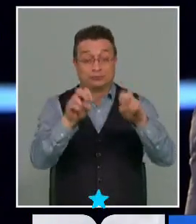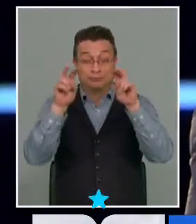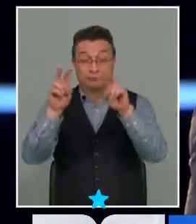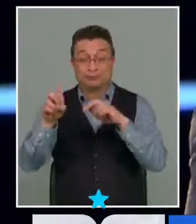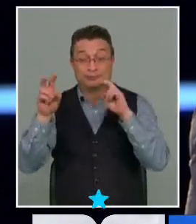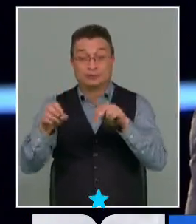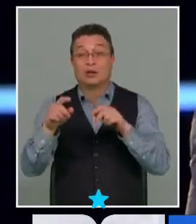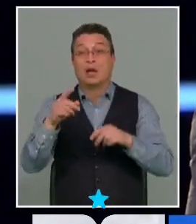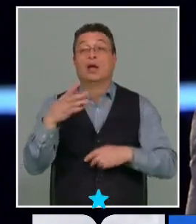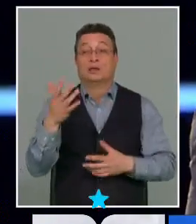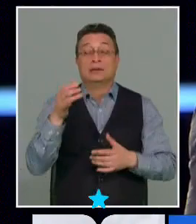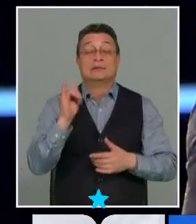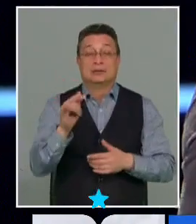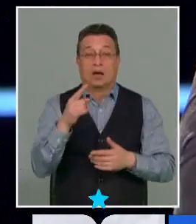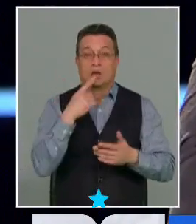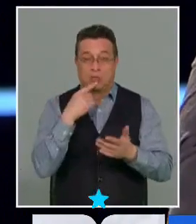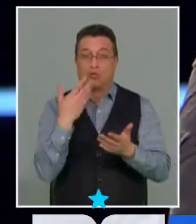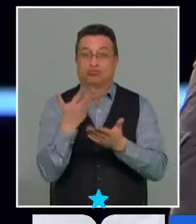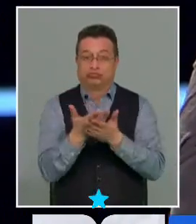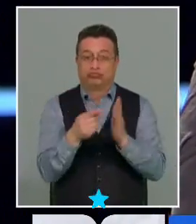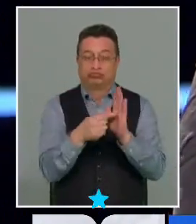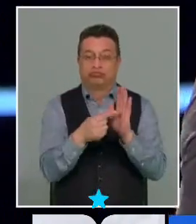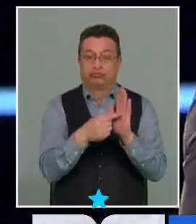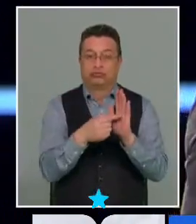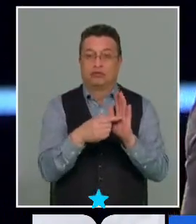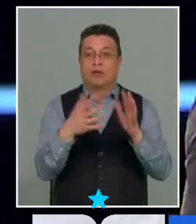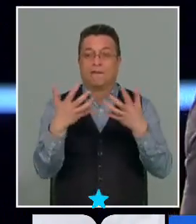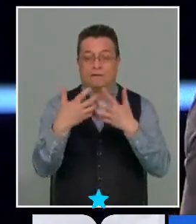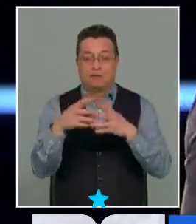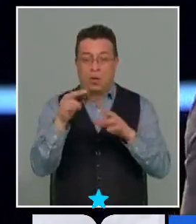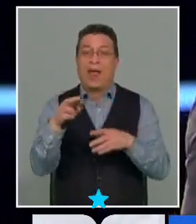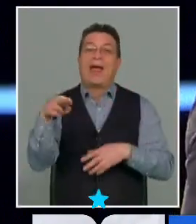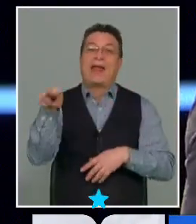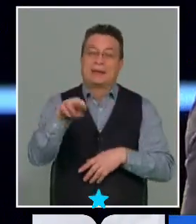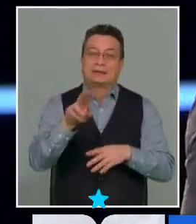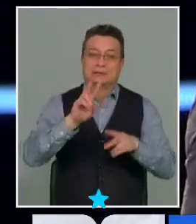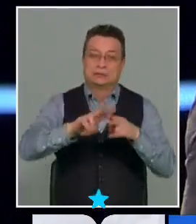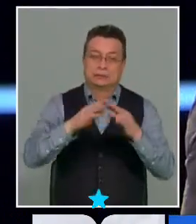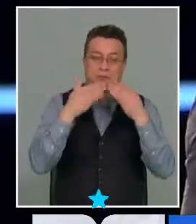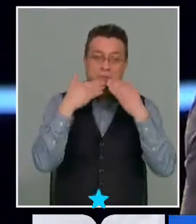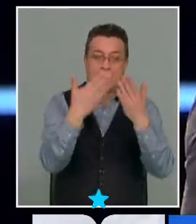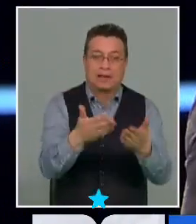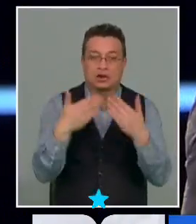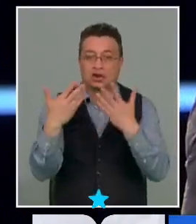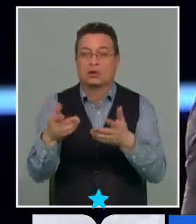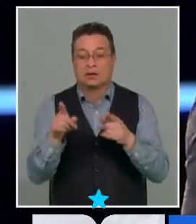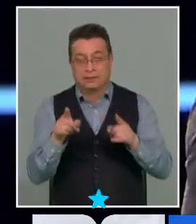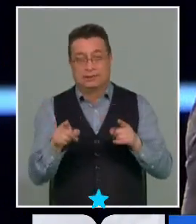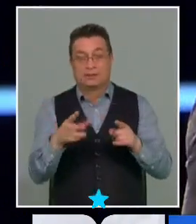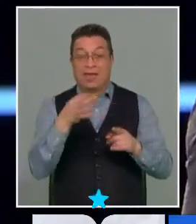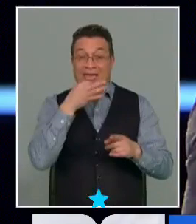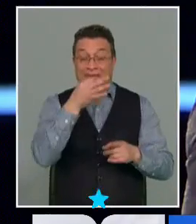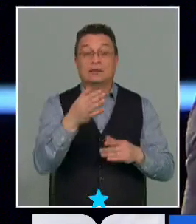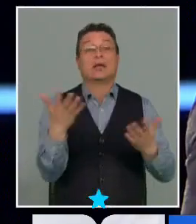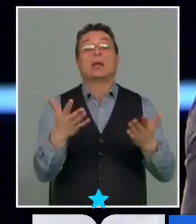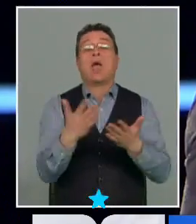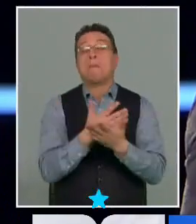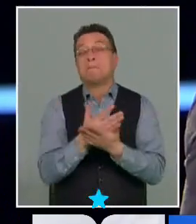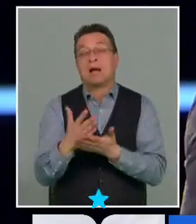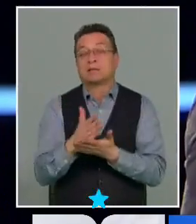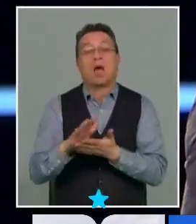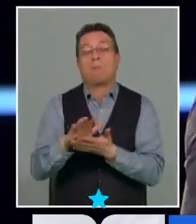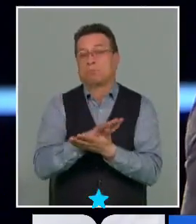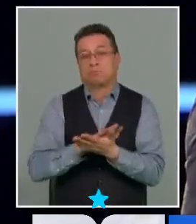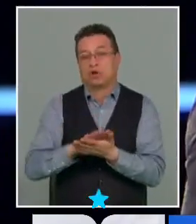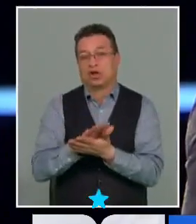la expropiación se presenta como un mecanismo de reparación y ahí es donde voy yo a lo que dije anteriormente que va a pasar si esta